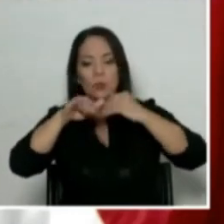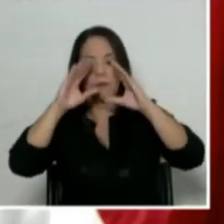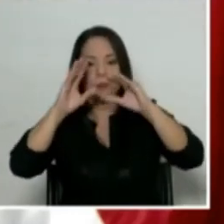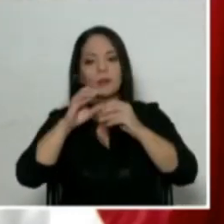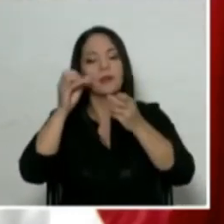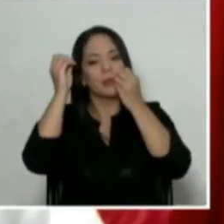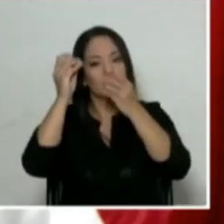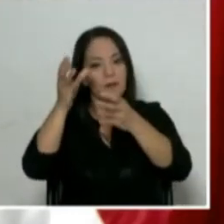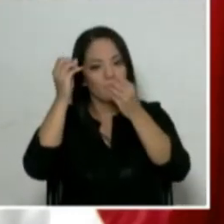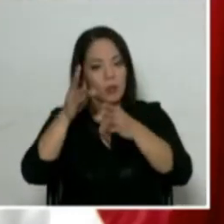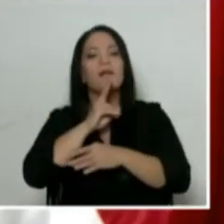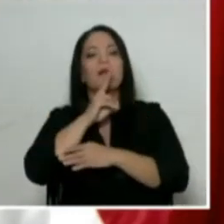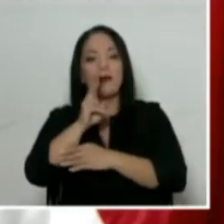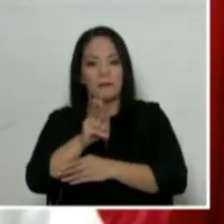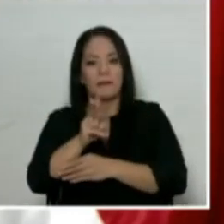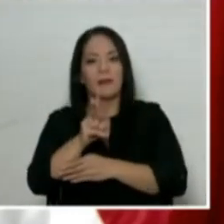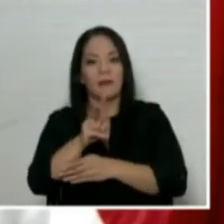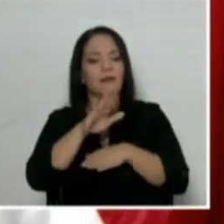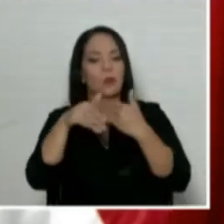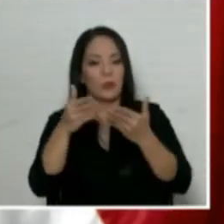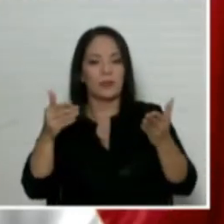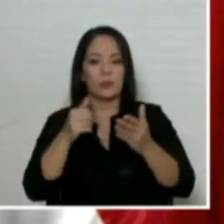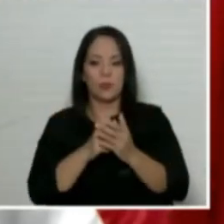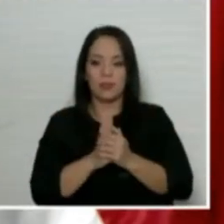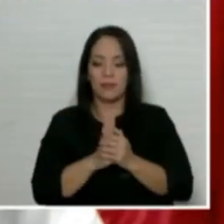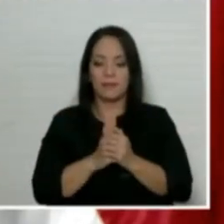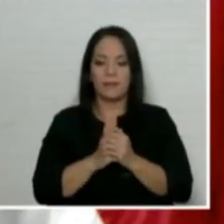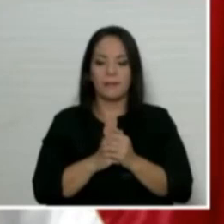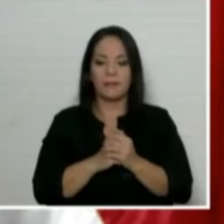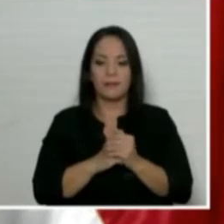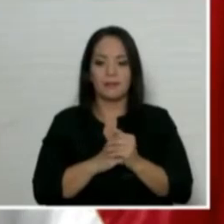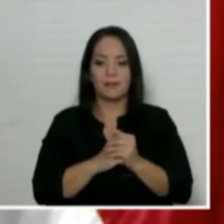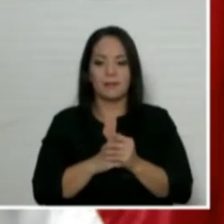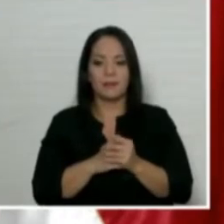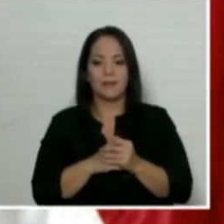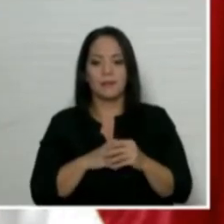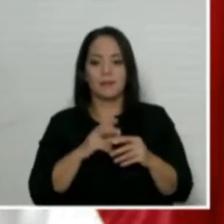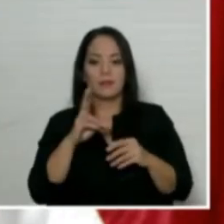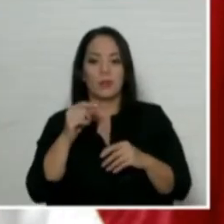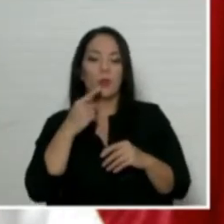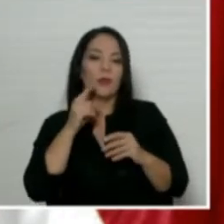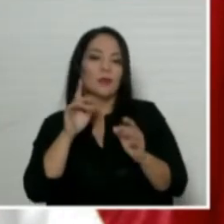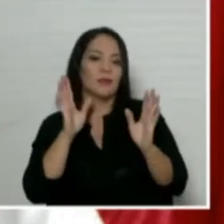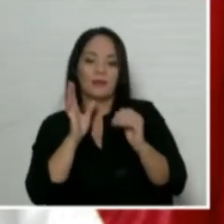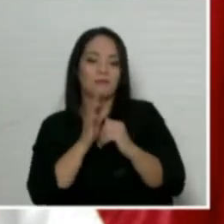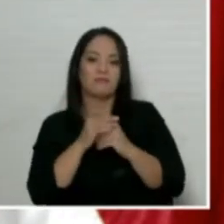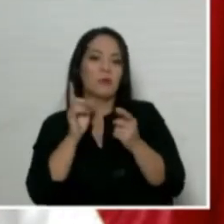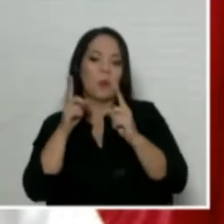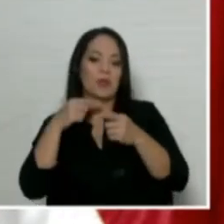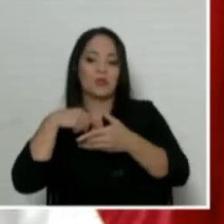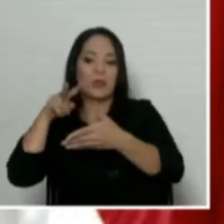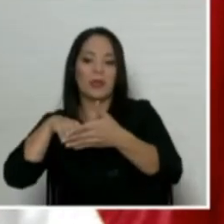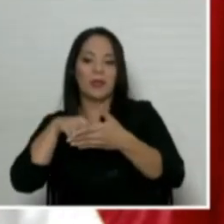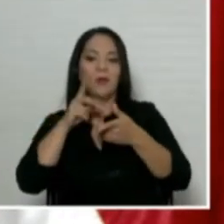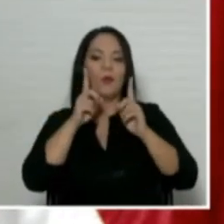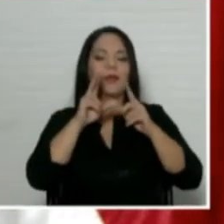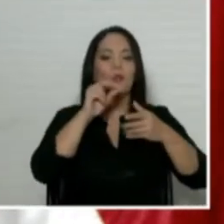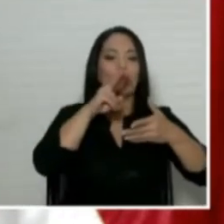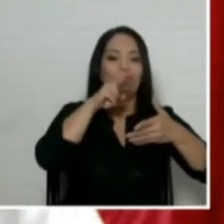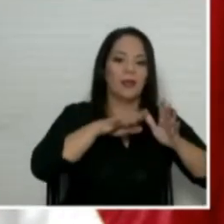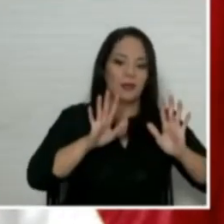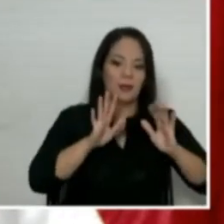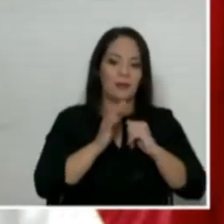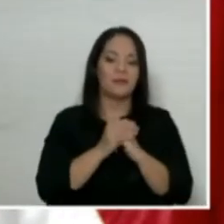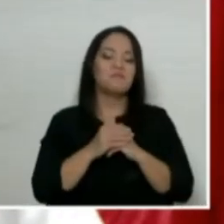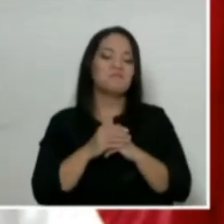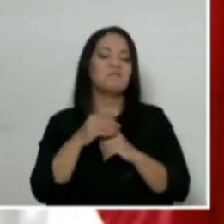reporte la verdad a las cosas. No voy a decir cuáles yo leería o cuáles yo no leería. No leería. Pero